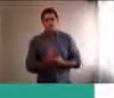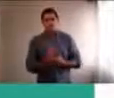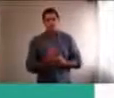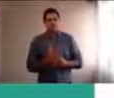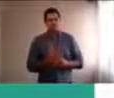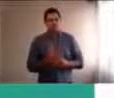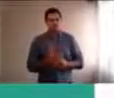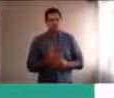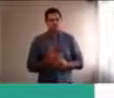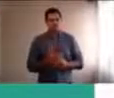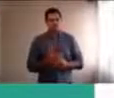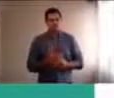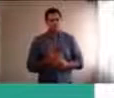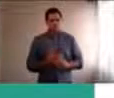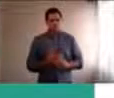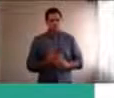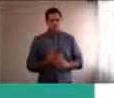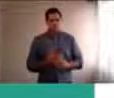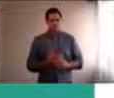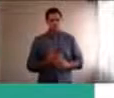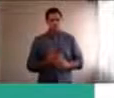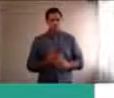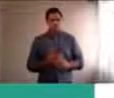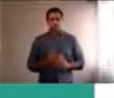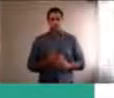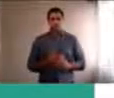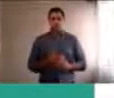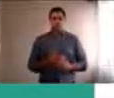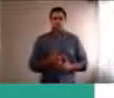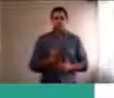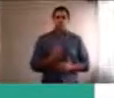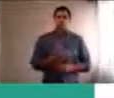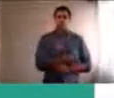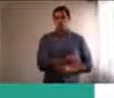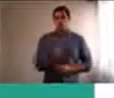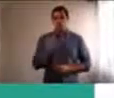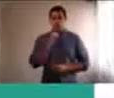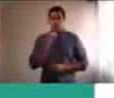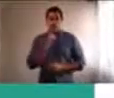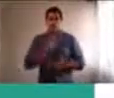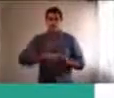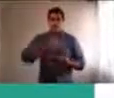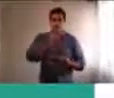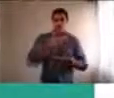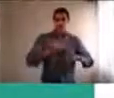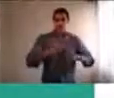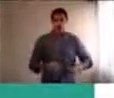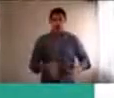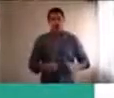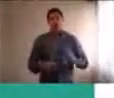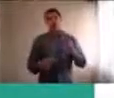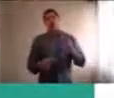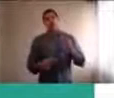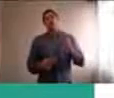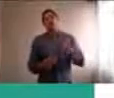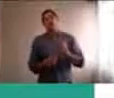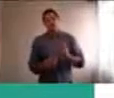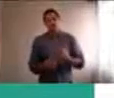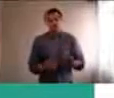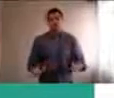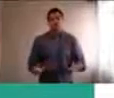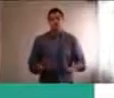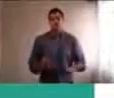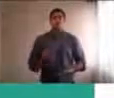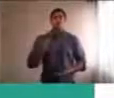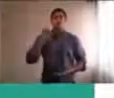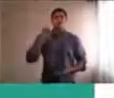de, de, de, de, de, ordenadores, o de tecnología, bueno, se sabe cuándo, cómo compartirla, y